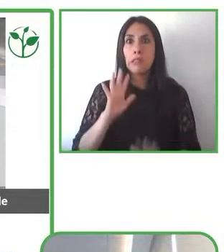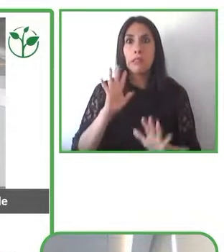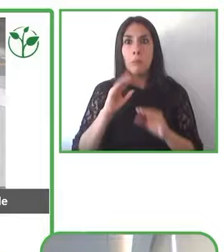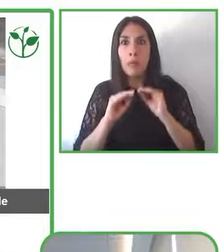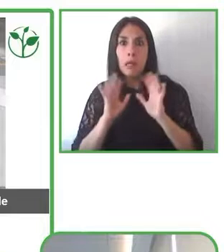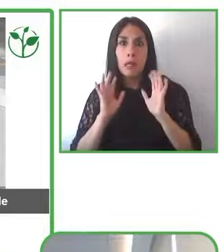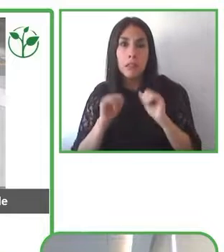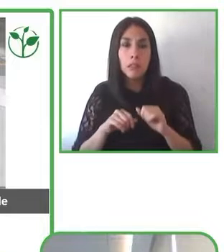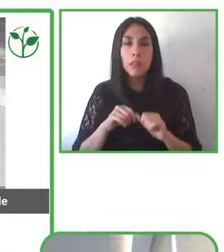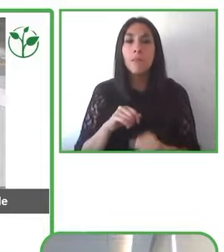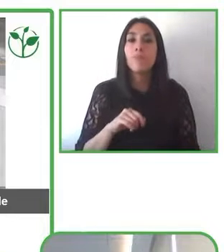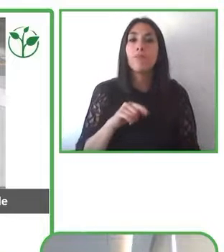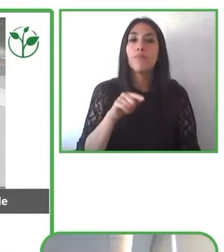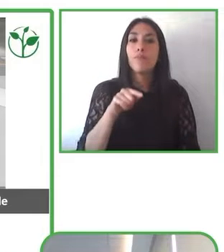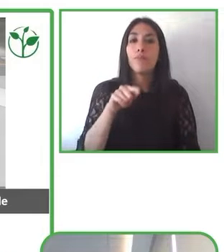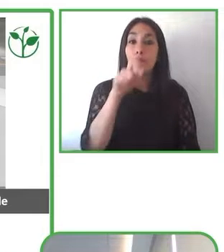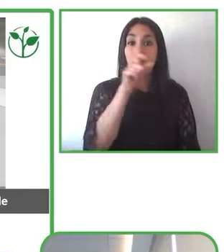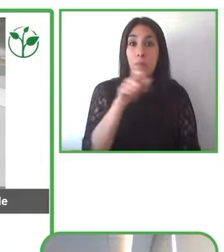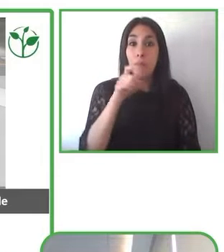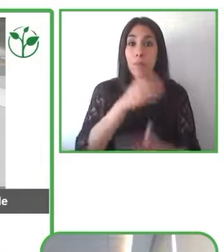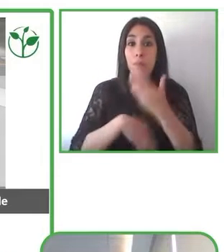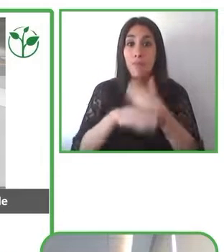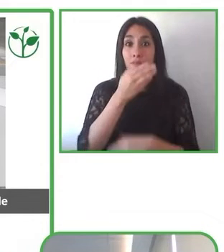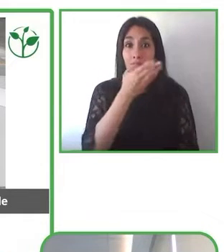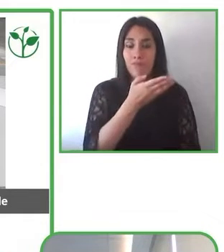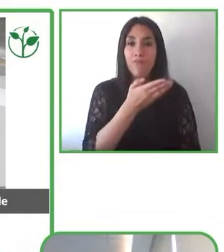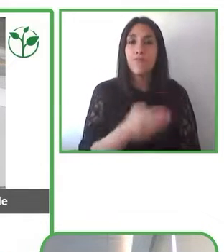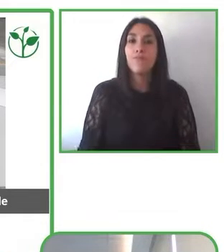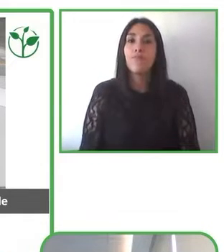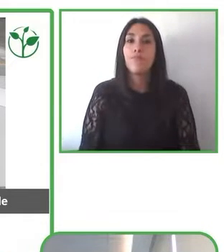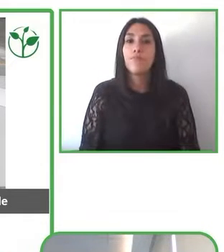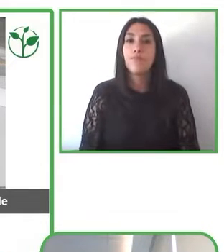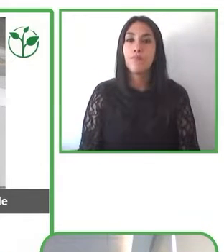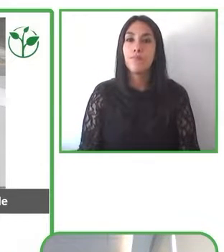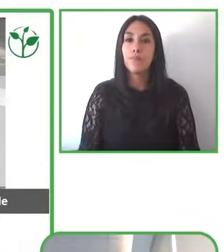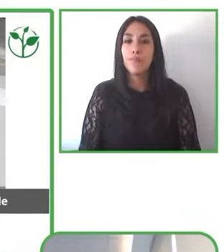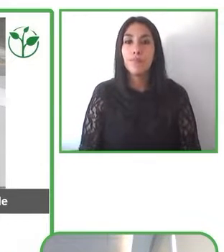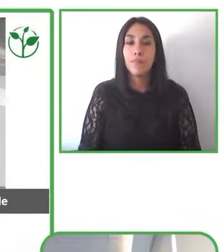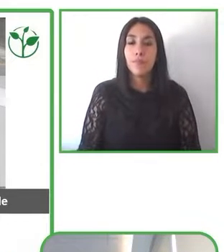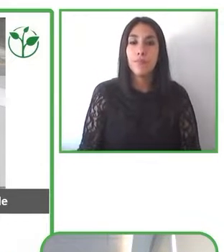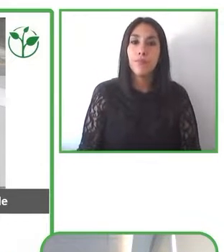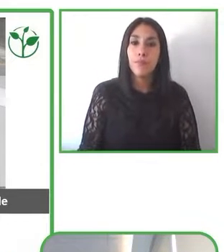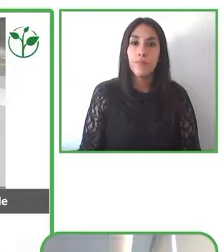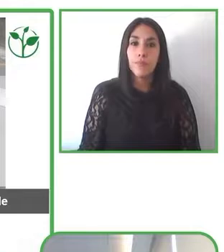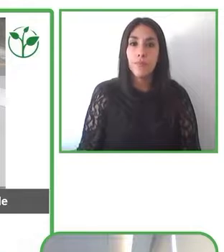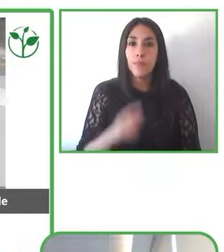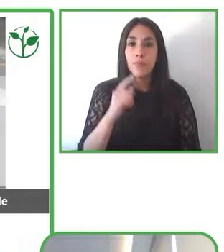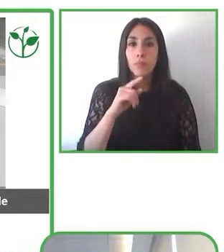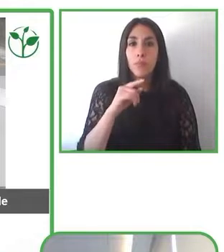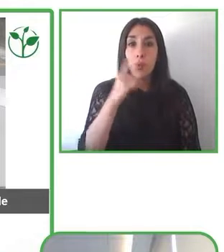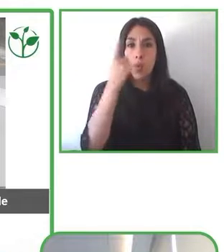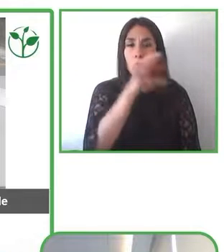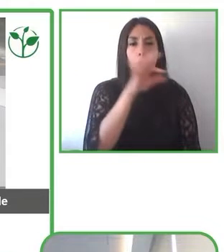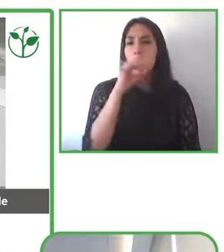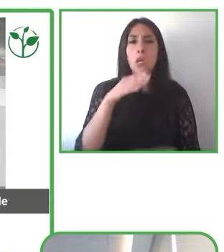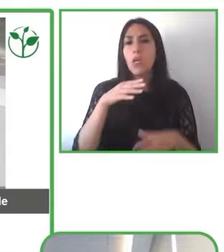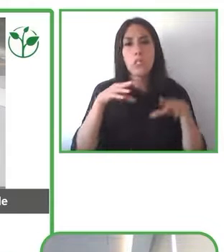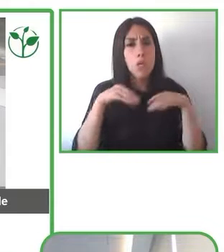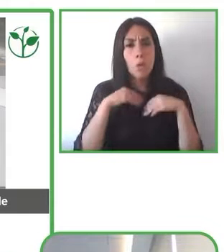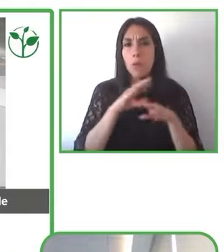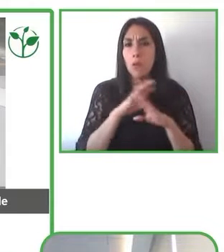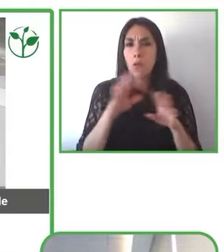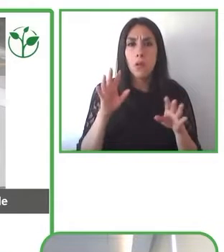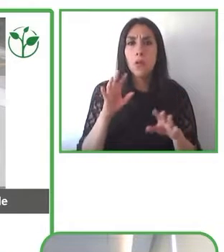discapacidad en este caso se acogió nuestra observación de una definición tan simple como lo que es la vereda